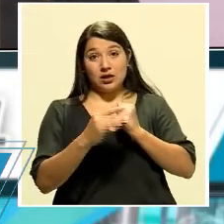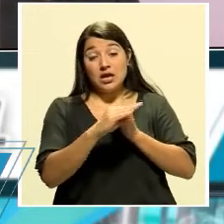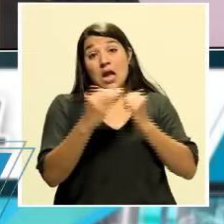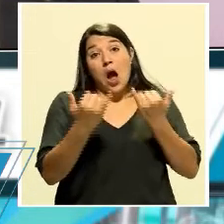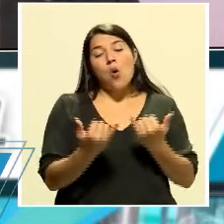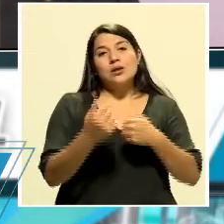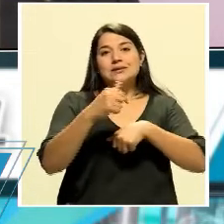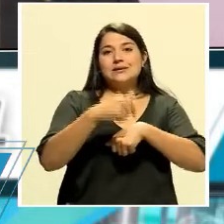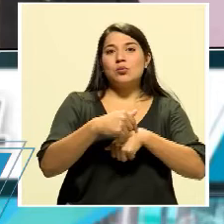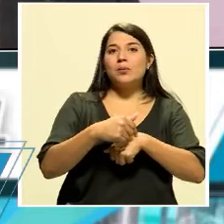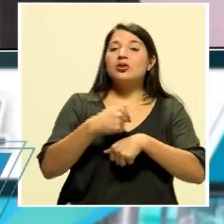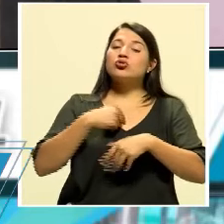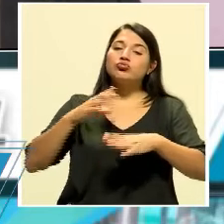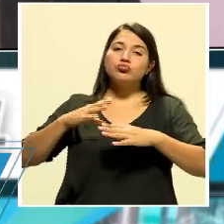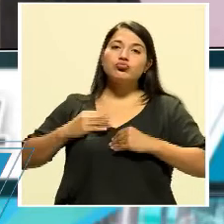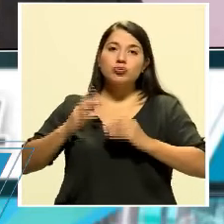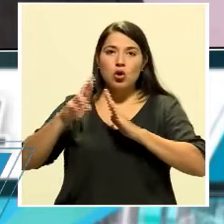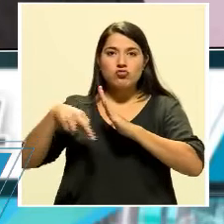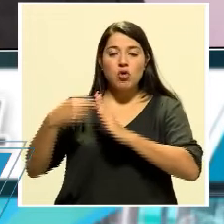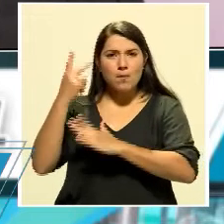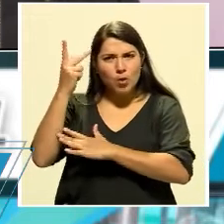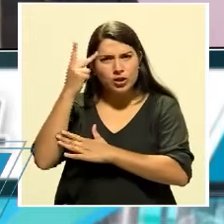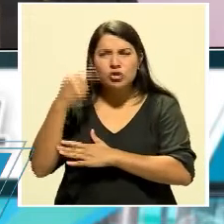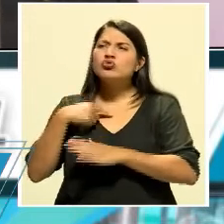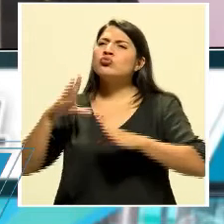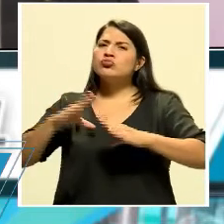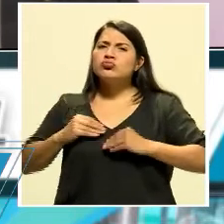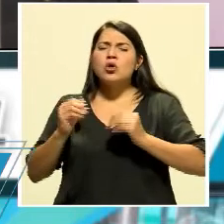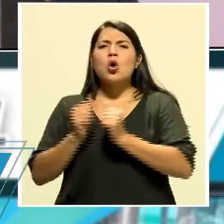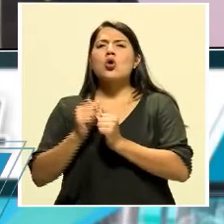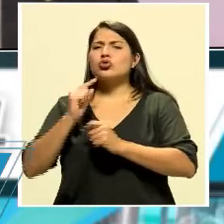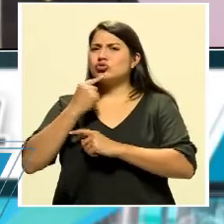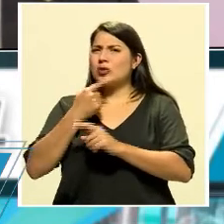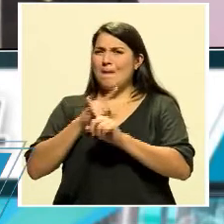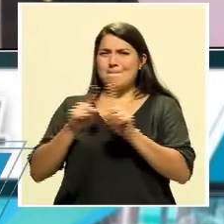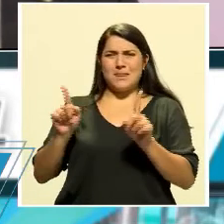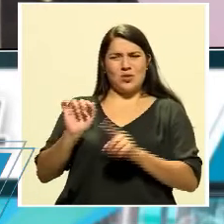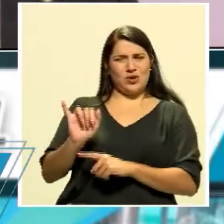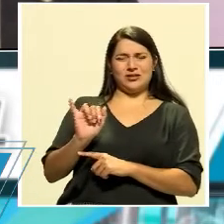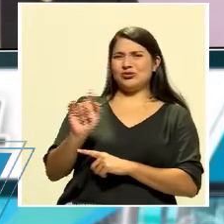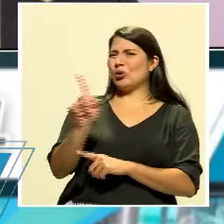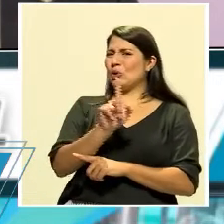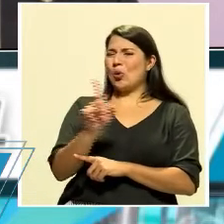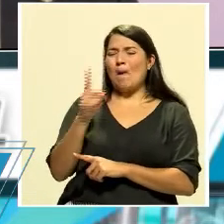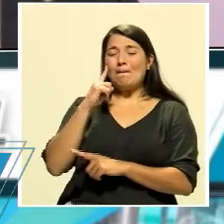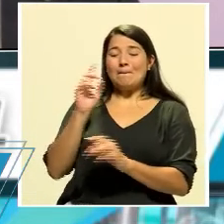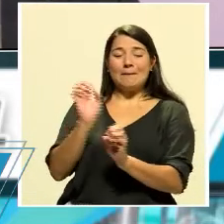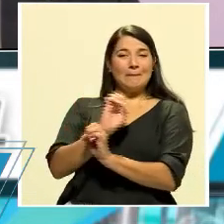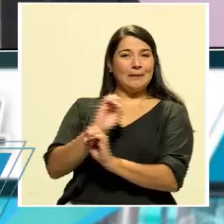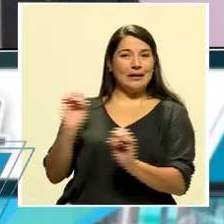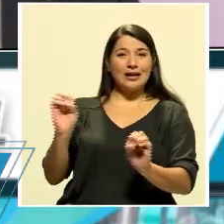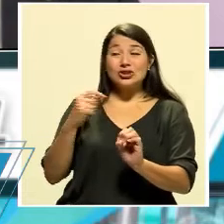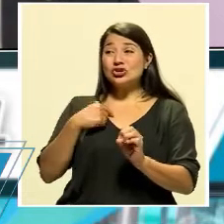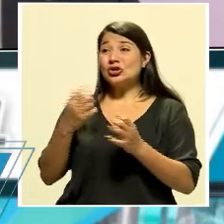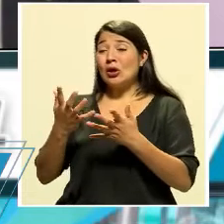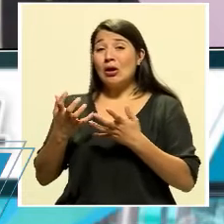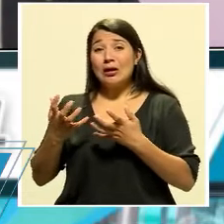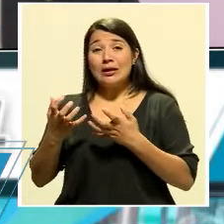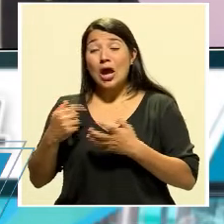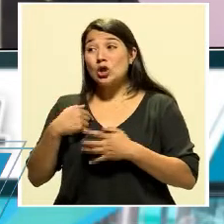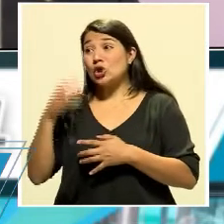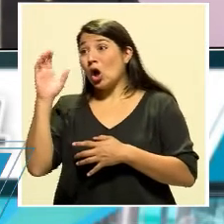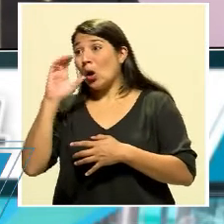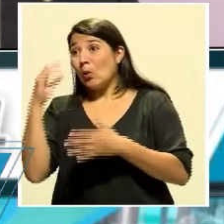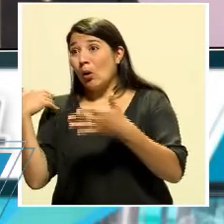tocó también el rol político y lo he asumido con toda la seriedad, pero no es para nada, absolutamente nada, algo que yo anhele o que he